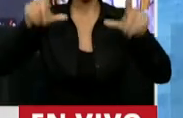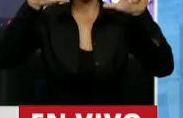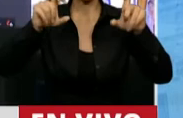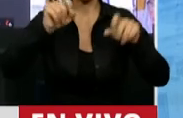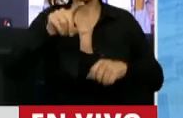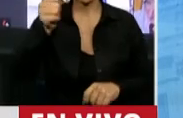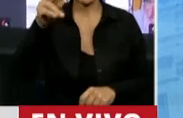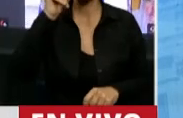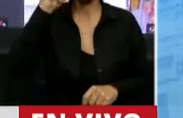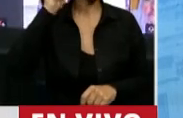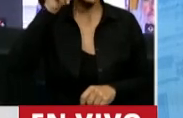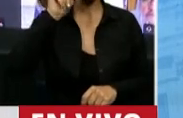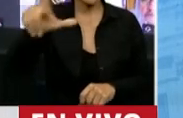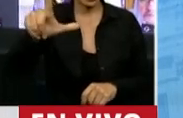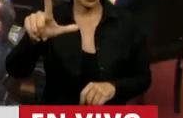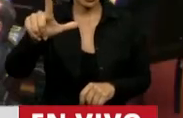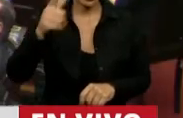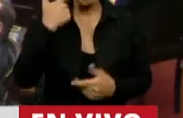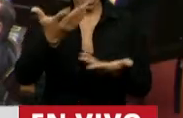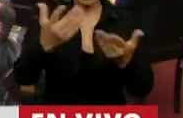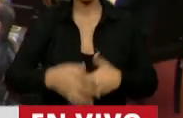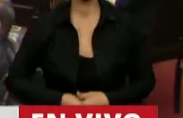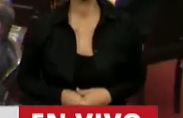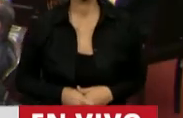muestro, Presidenta, la imagen de Abigail.